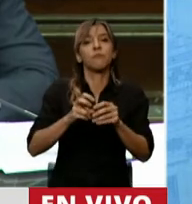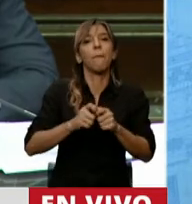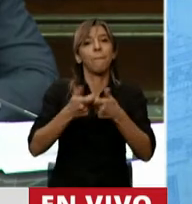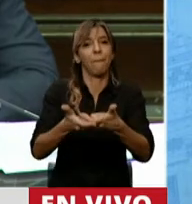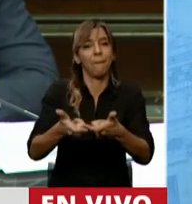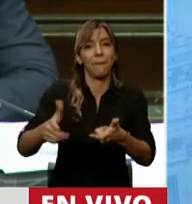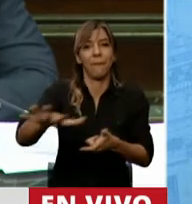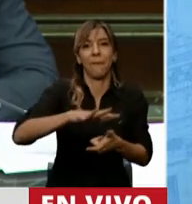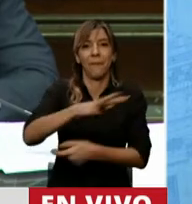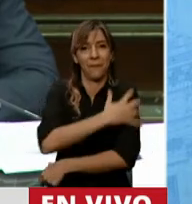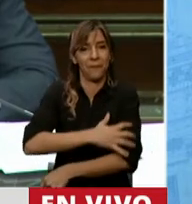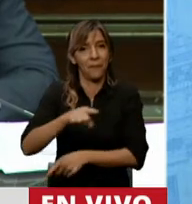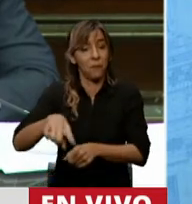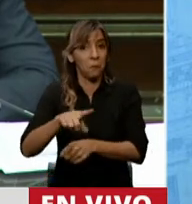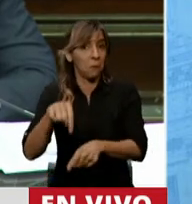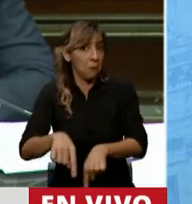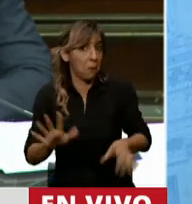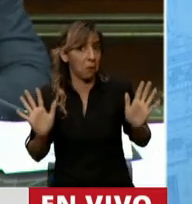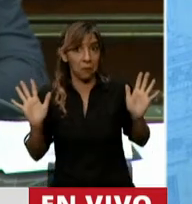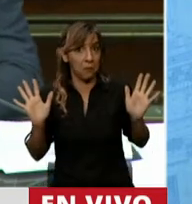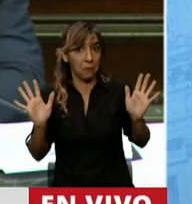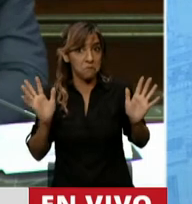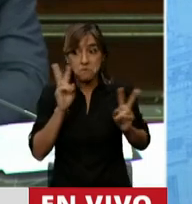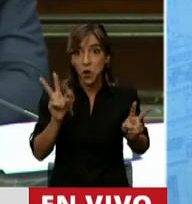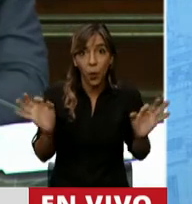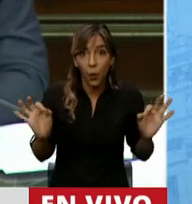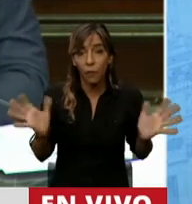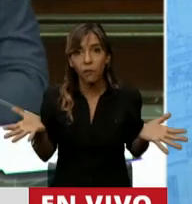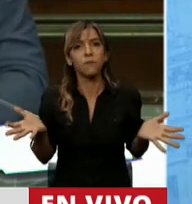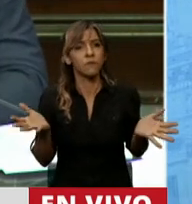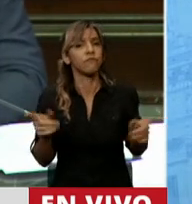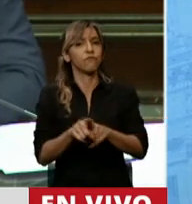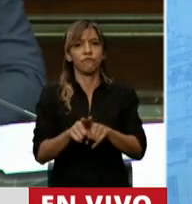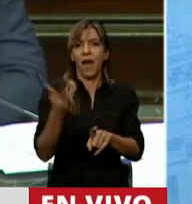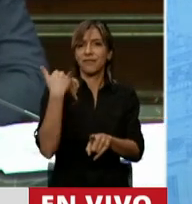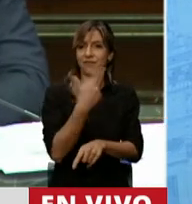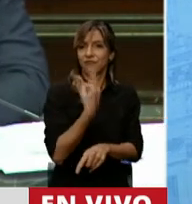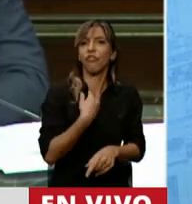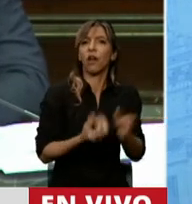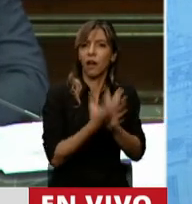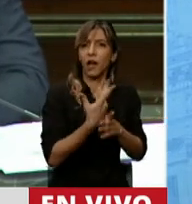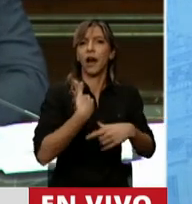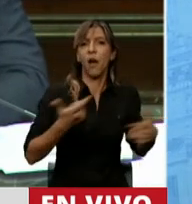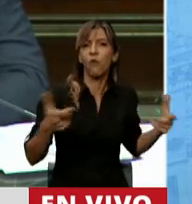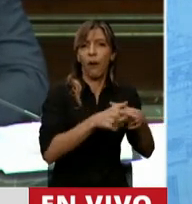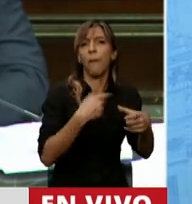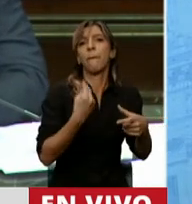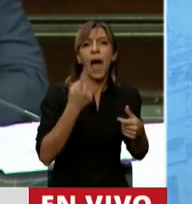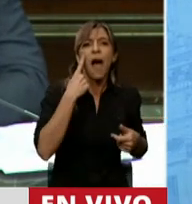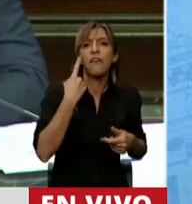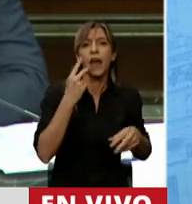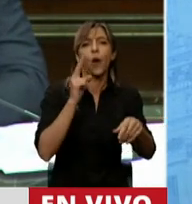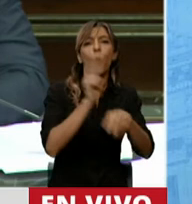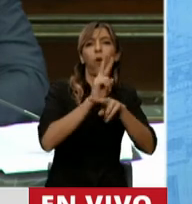aún en momentos difíciles como el actual, como hicimos nosotros, como crear el Gabinete de Cambio Climático, como avanzar en la transición energética,